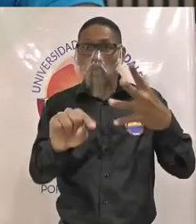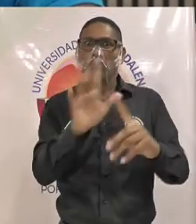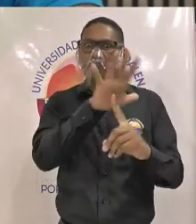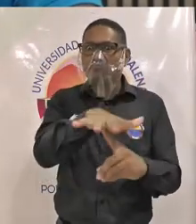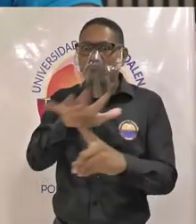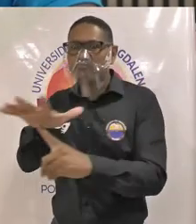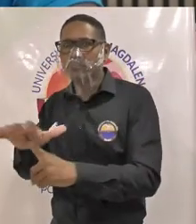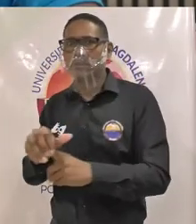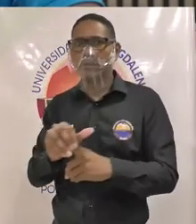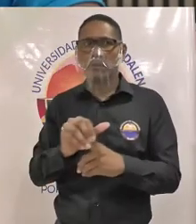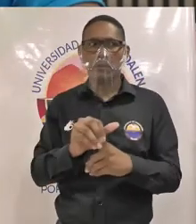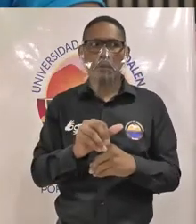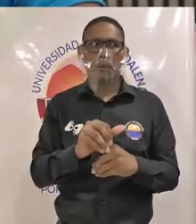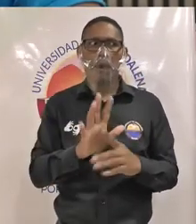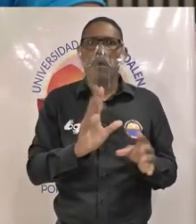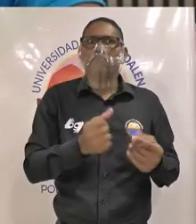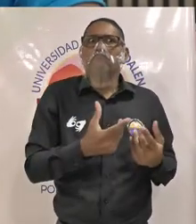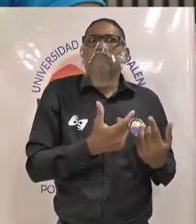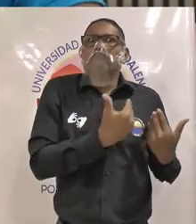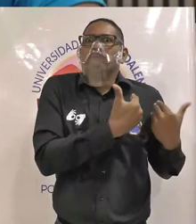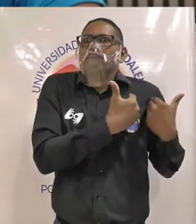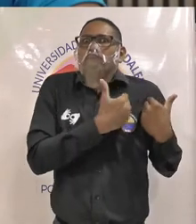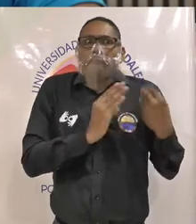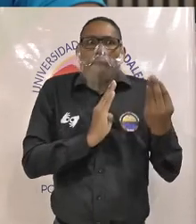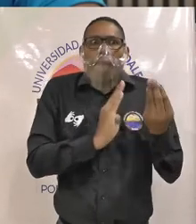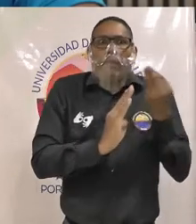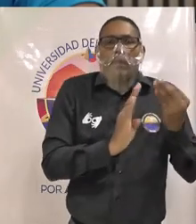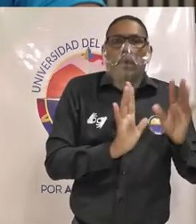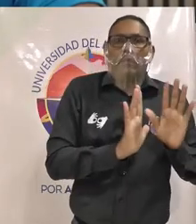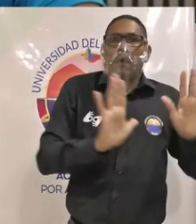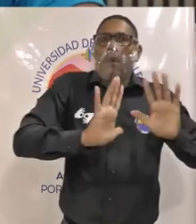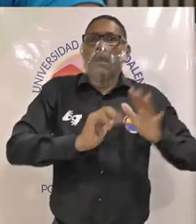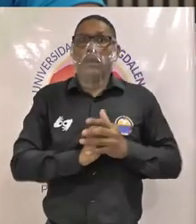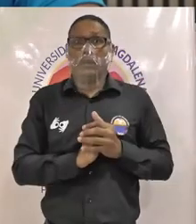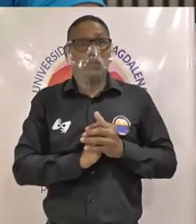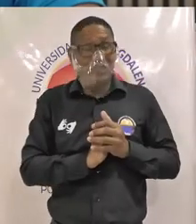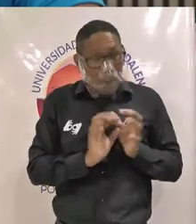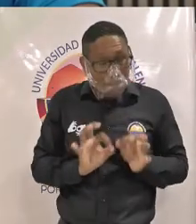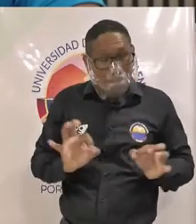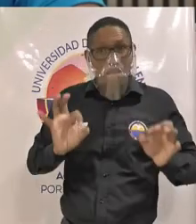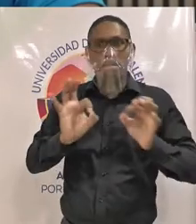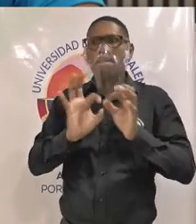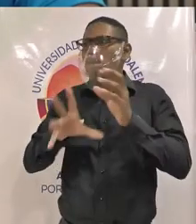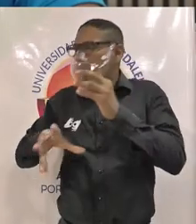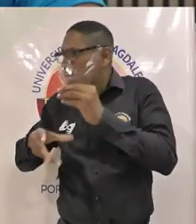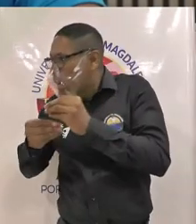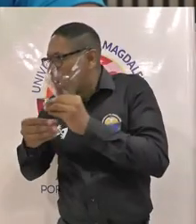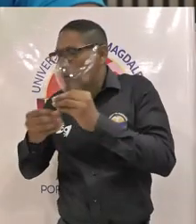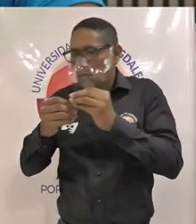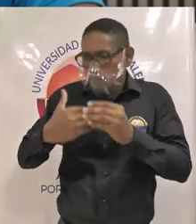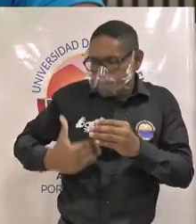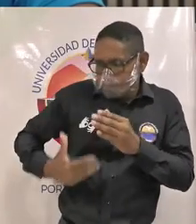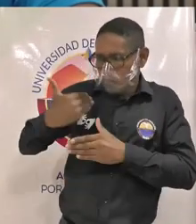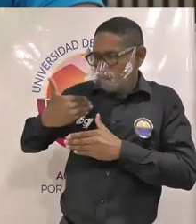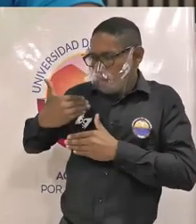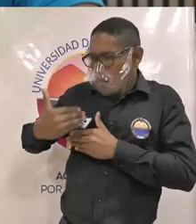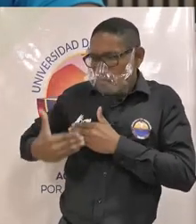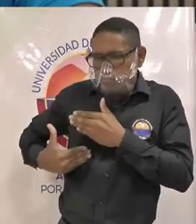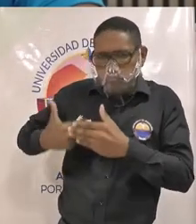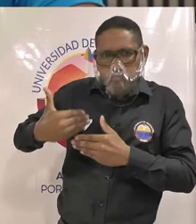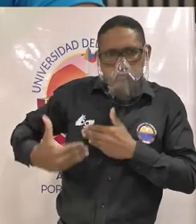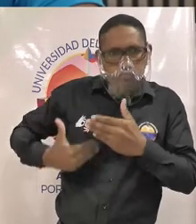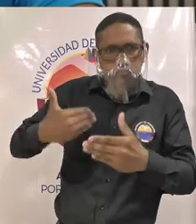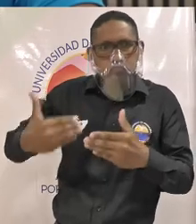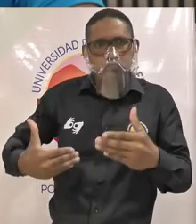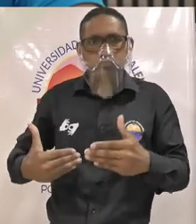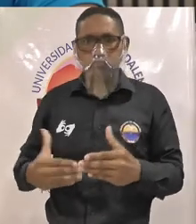bienestar en cabeza del grupo de atención de estos casos quienes puedan iniciar y cerrar esta ruta ya